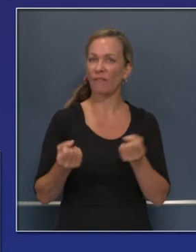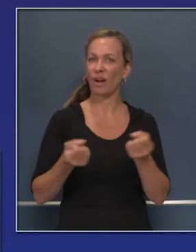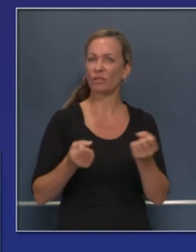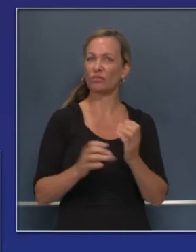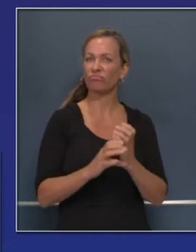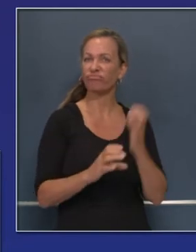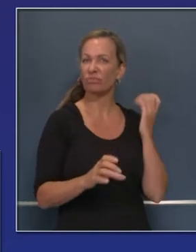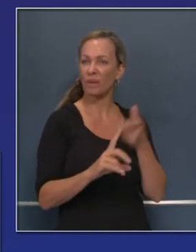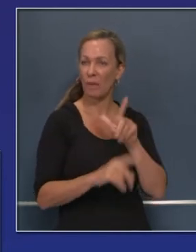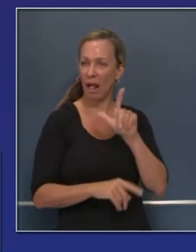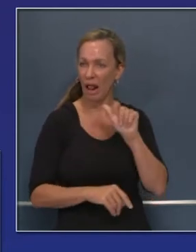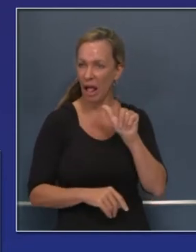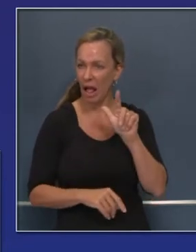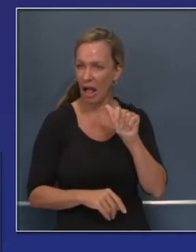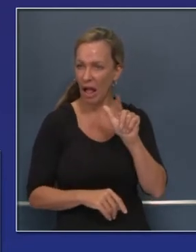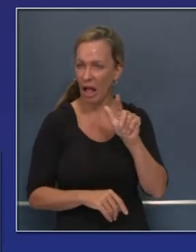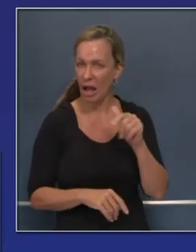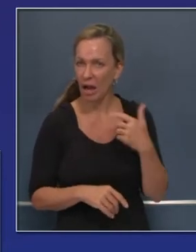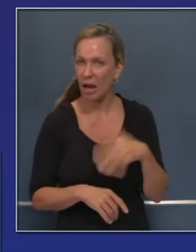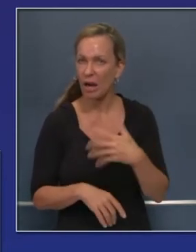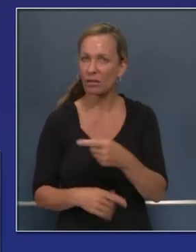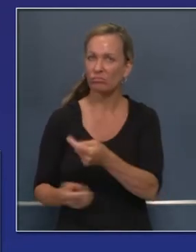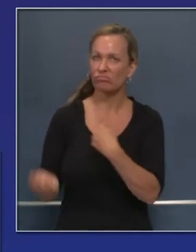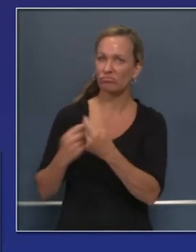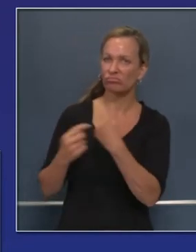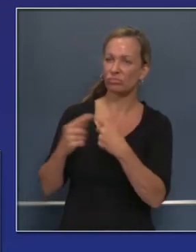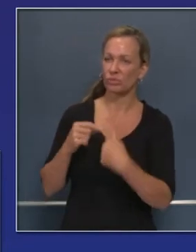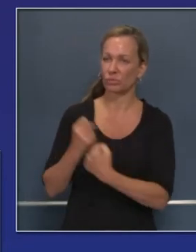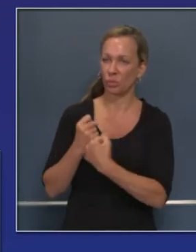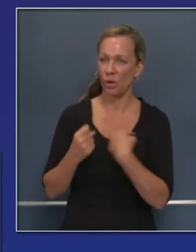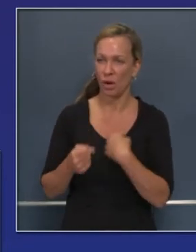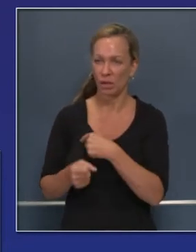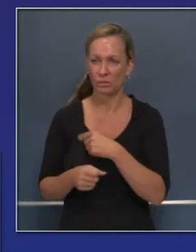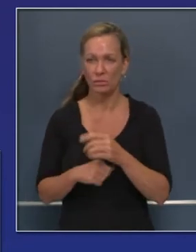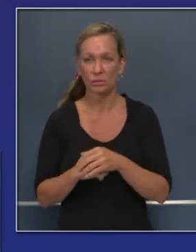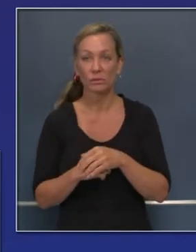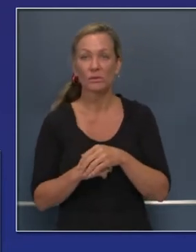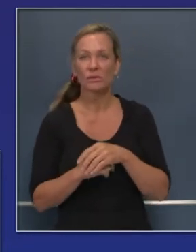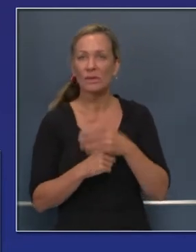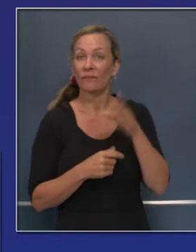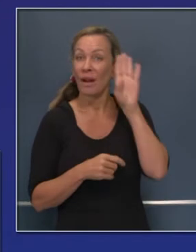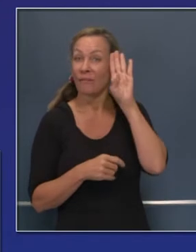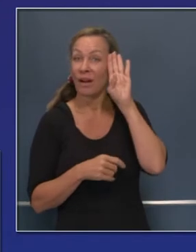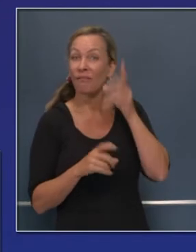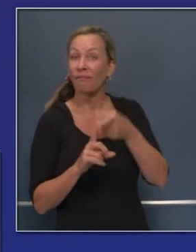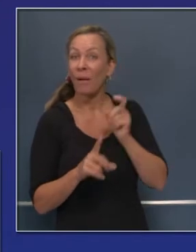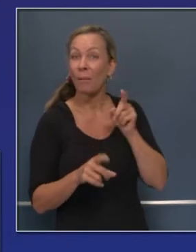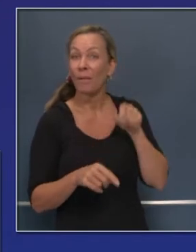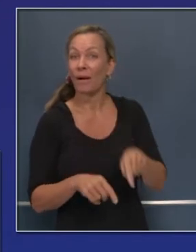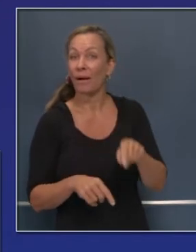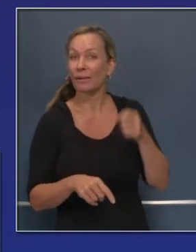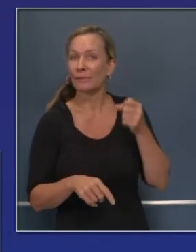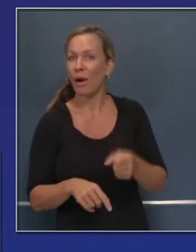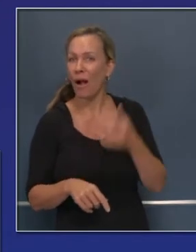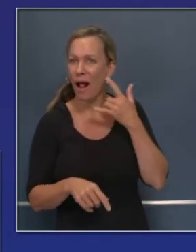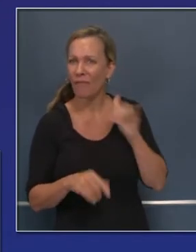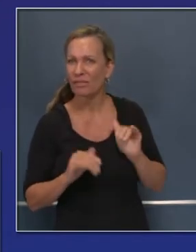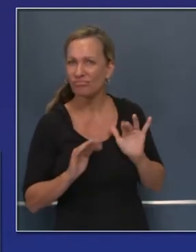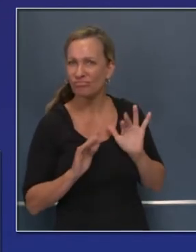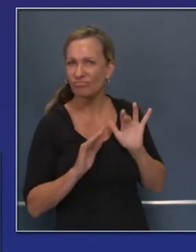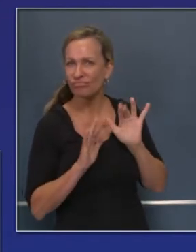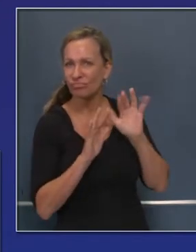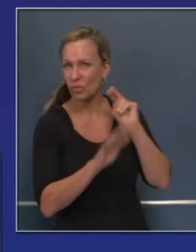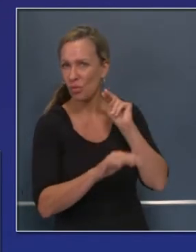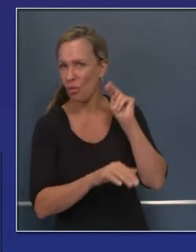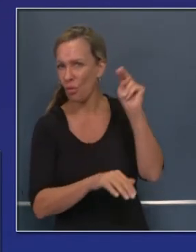que llegaron el sábado. Y la gente de Santa Cruz dio también esa ayuda que se ha presentado del sur de California,